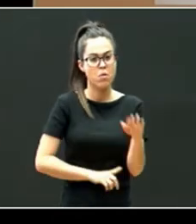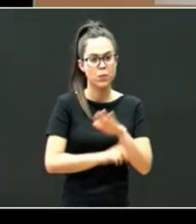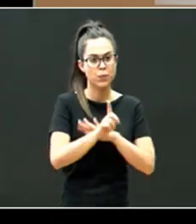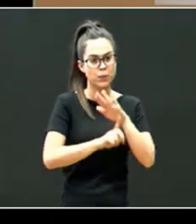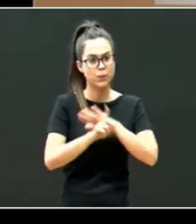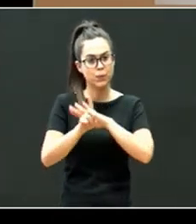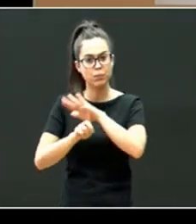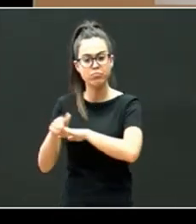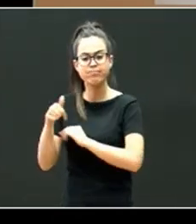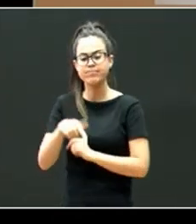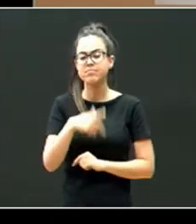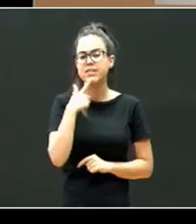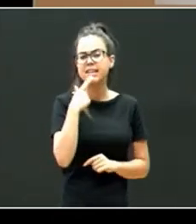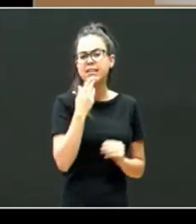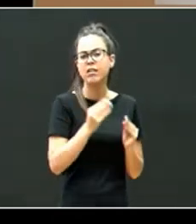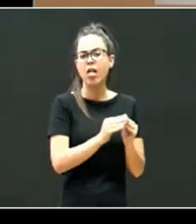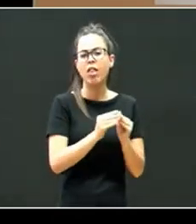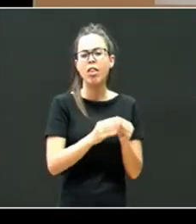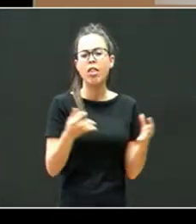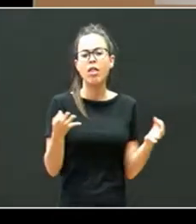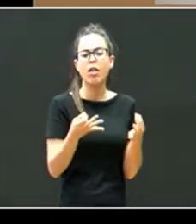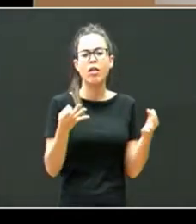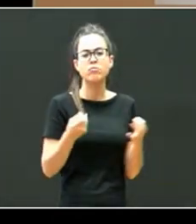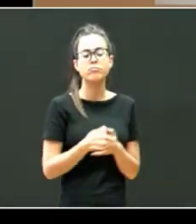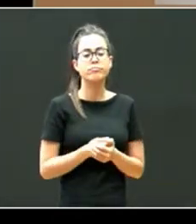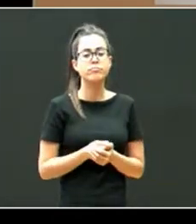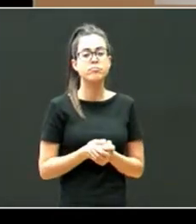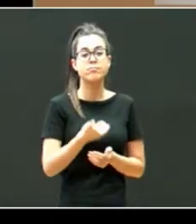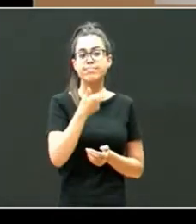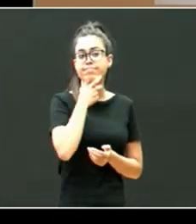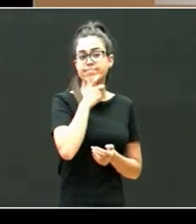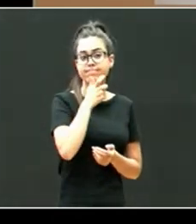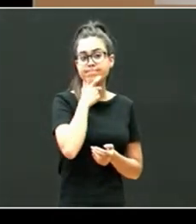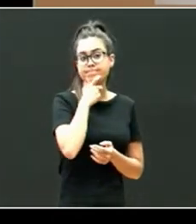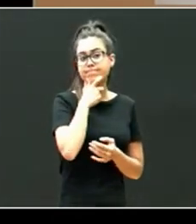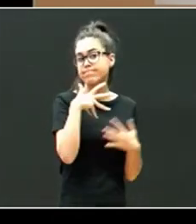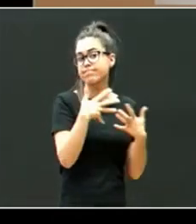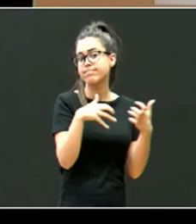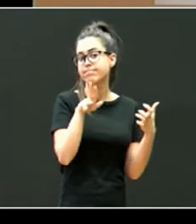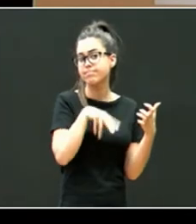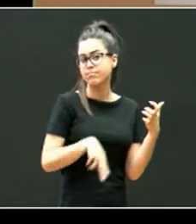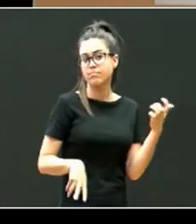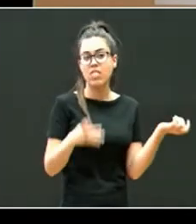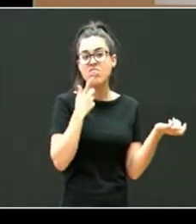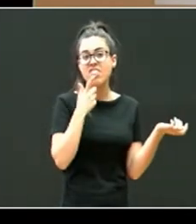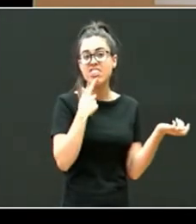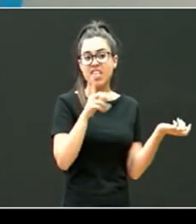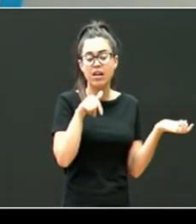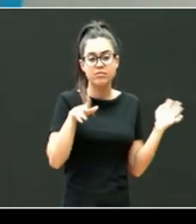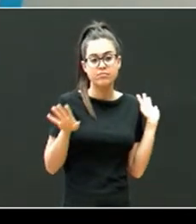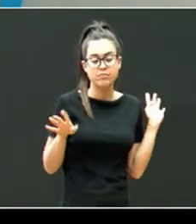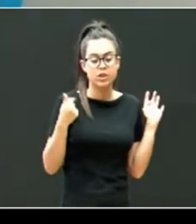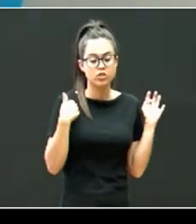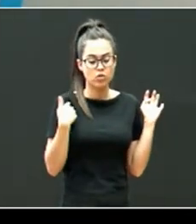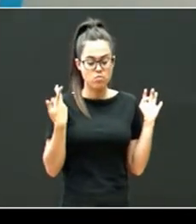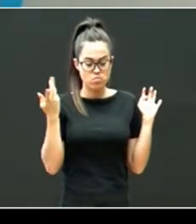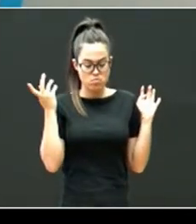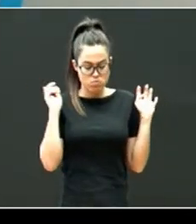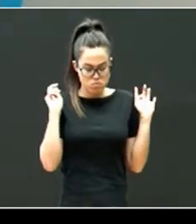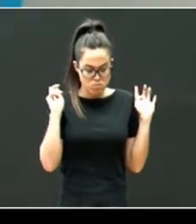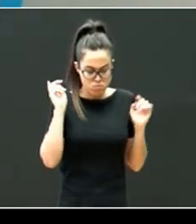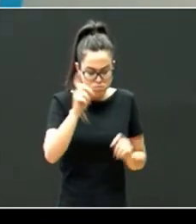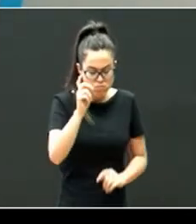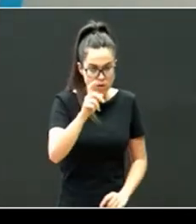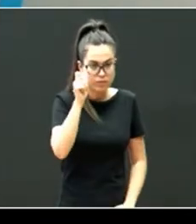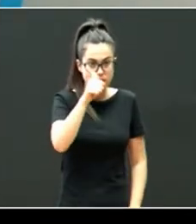decía que es lo que había que hacer I'm a teacher a teacher is someone who leads soy un profesor un profesor es alguien que conduce there is no